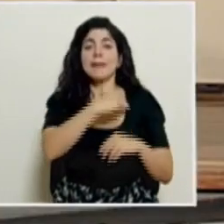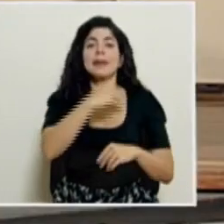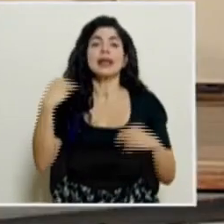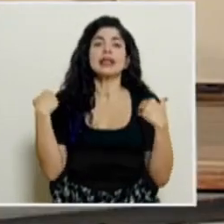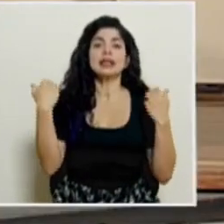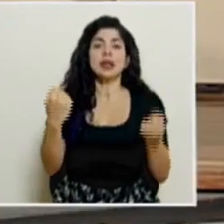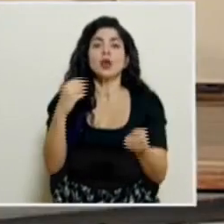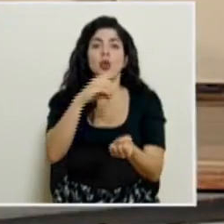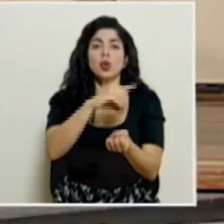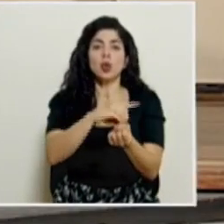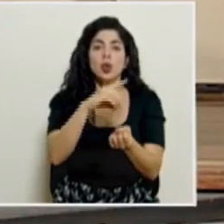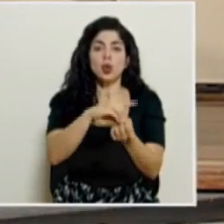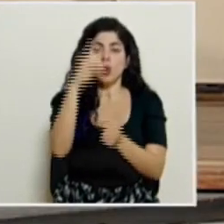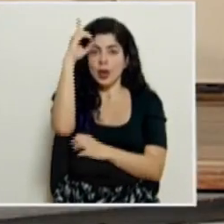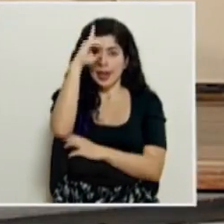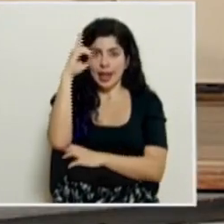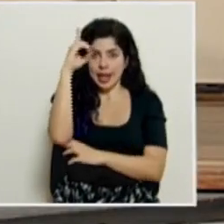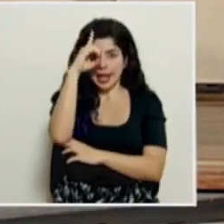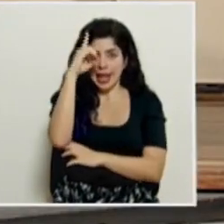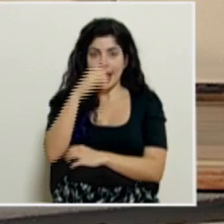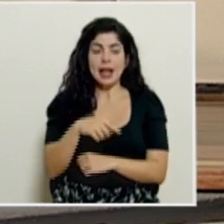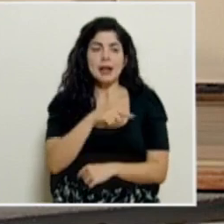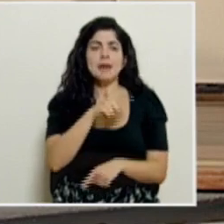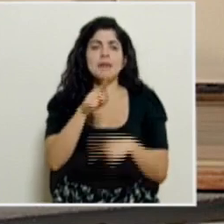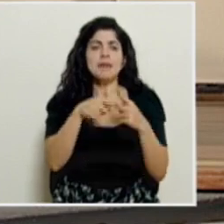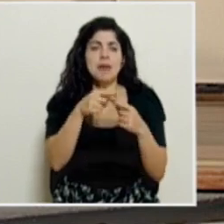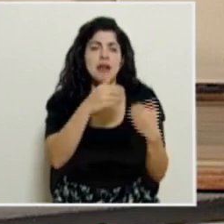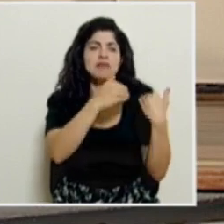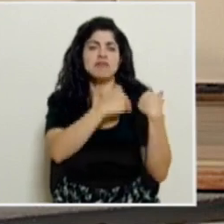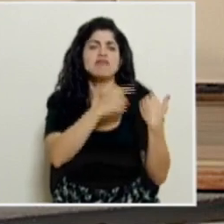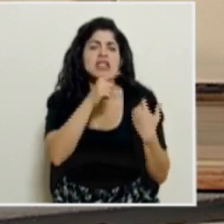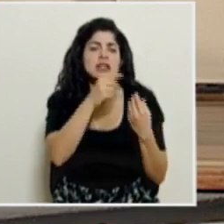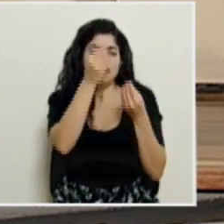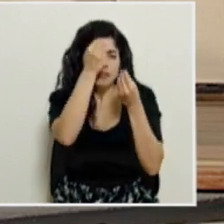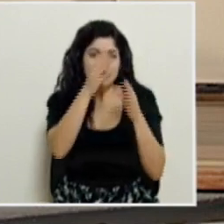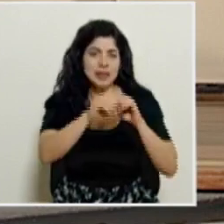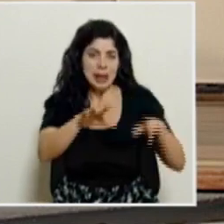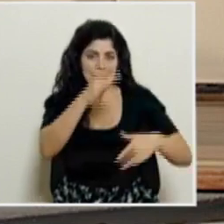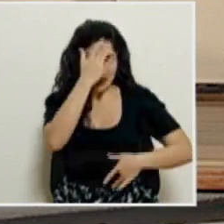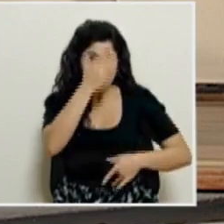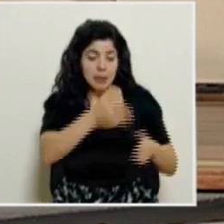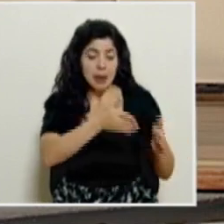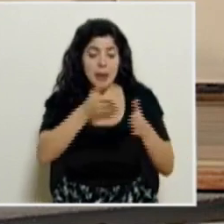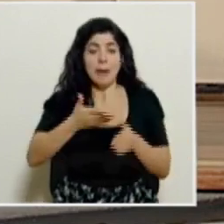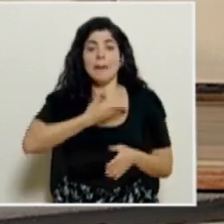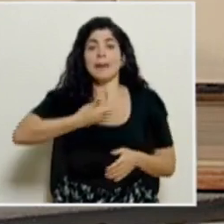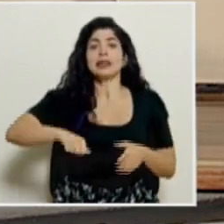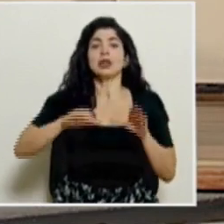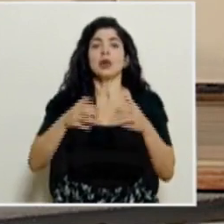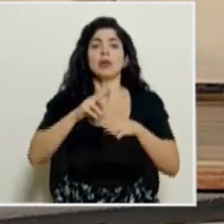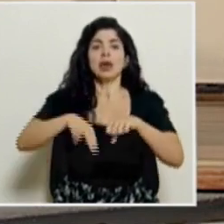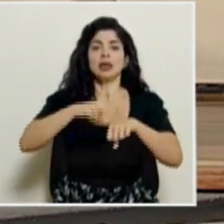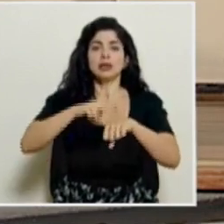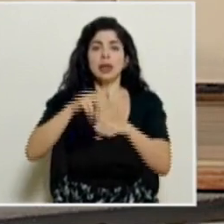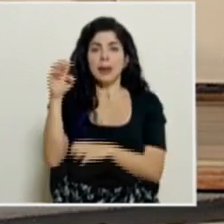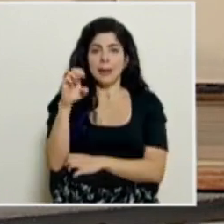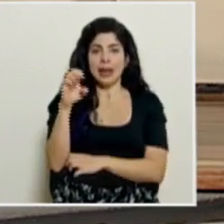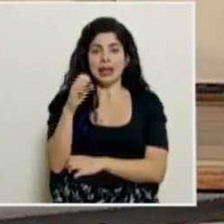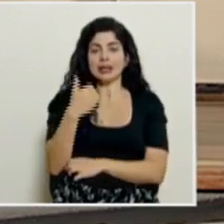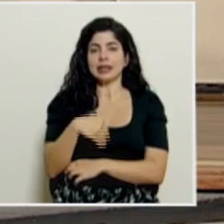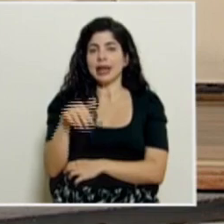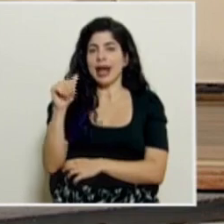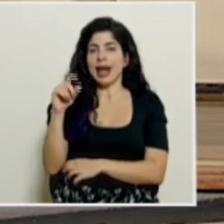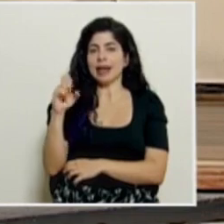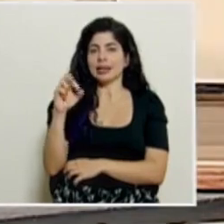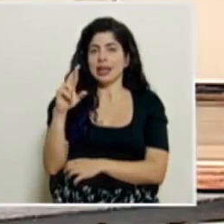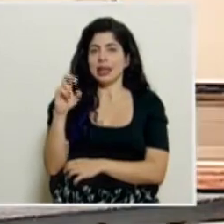de Salud, el doctor Daniel Salas, quien dará el reporte epidemiológico al presidente de la Comisión Nacional de Emergencias, el señor